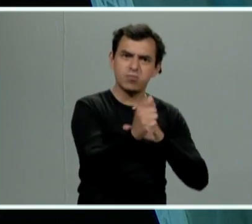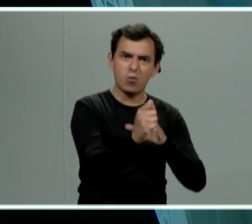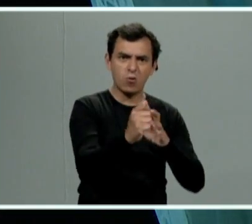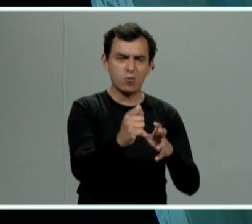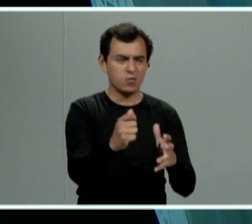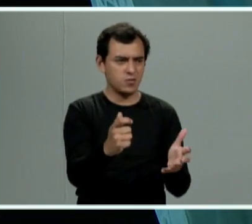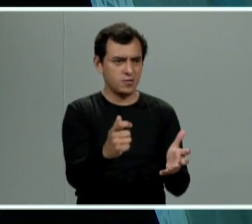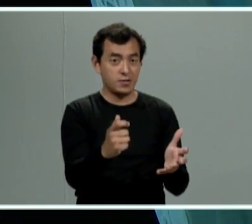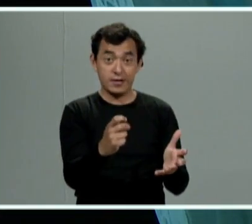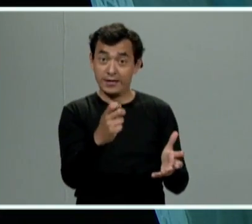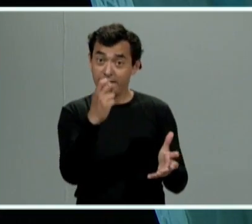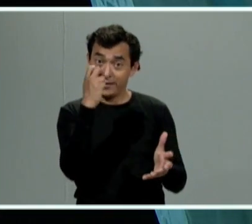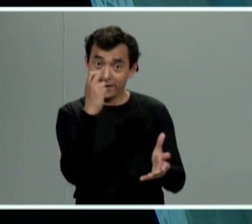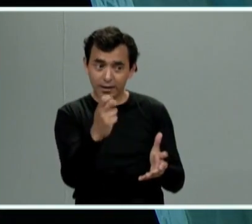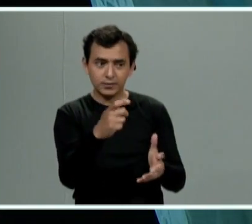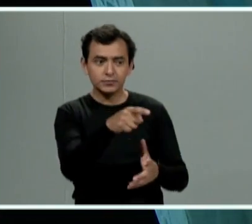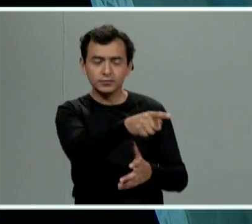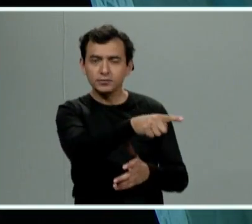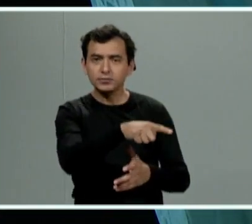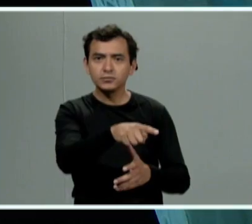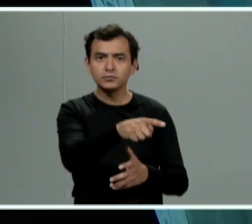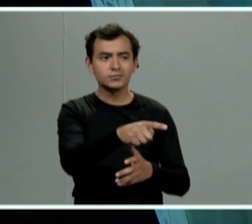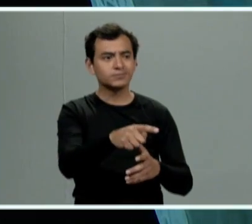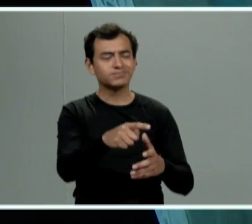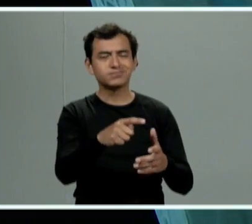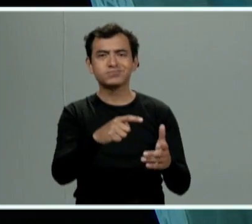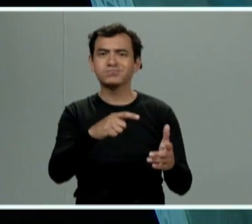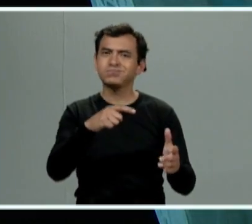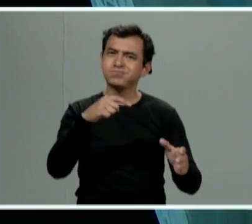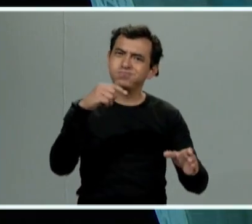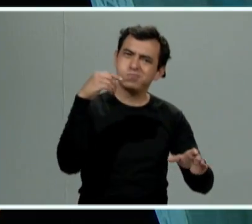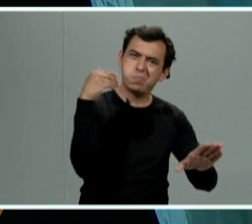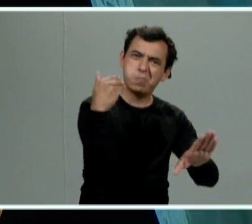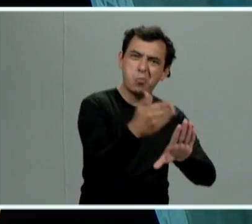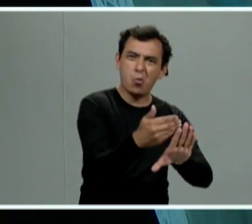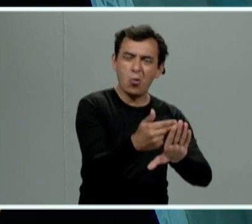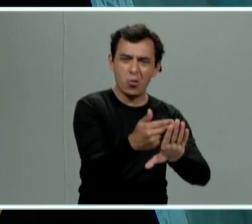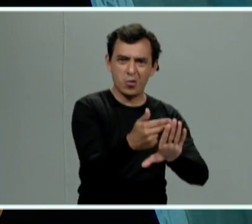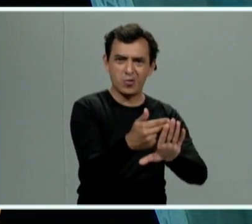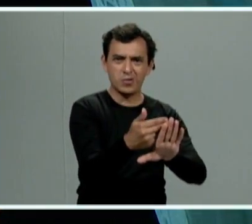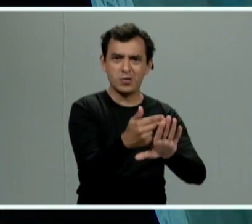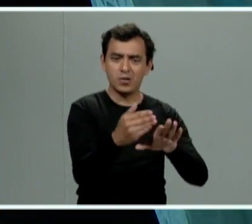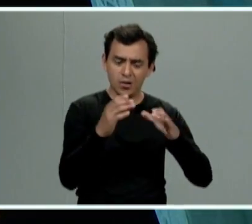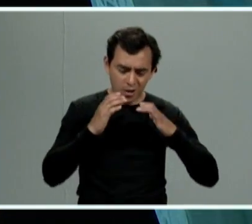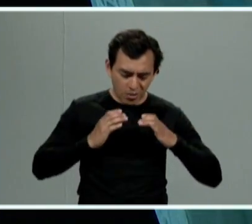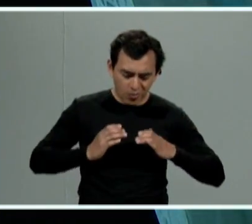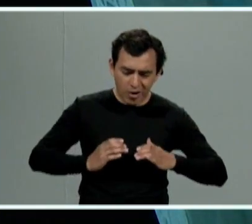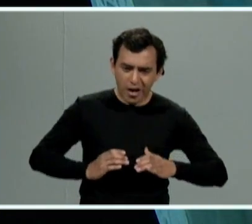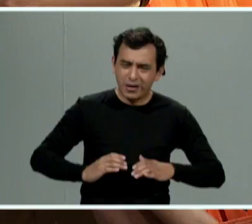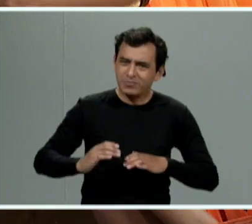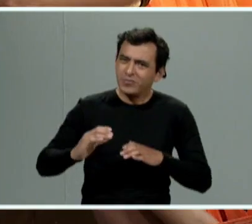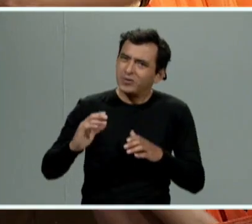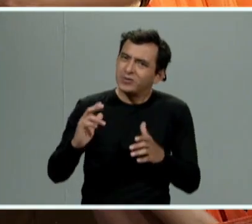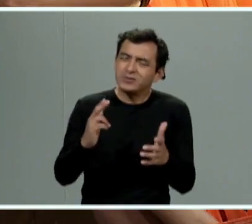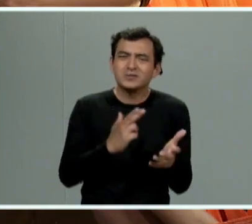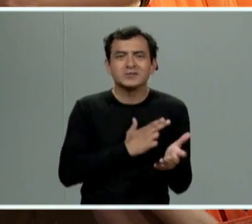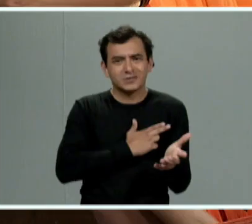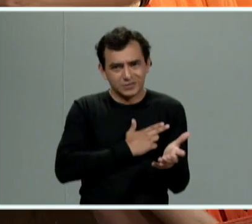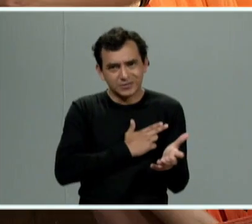objeto que va a provocar una lesión precisamente en el área corporal de esta víctima